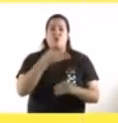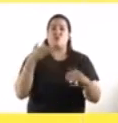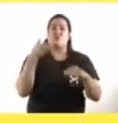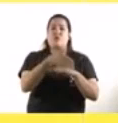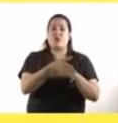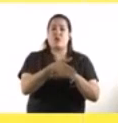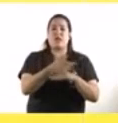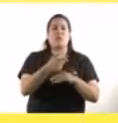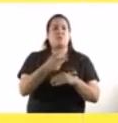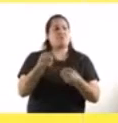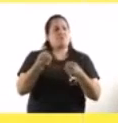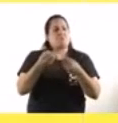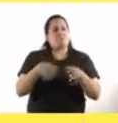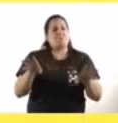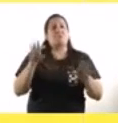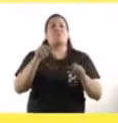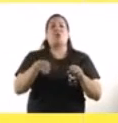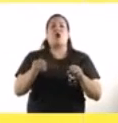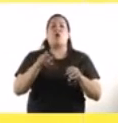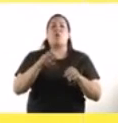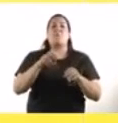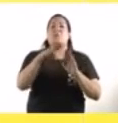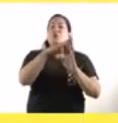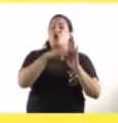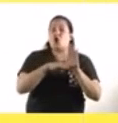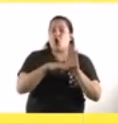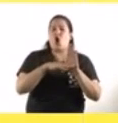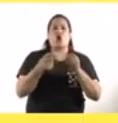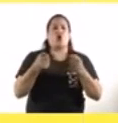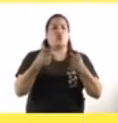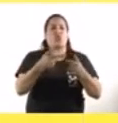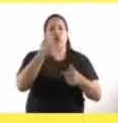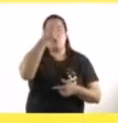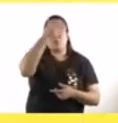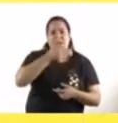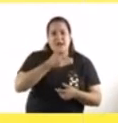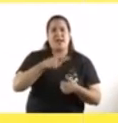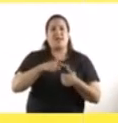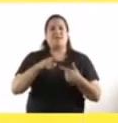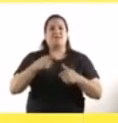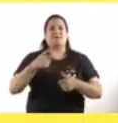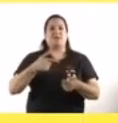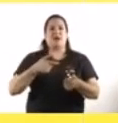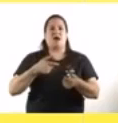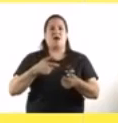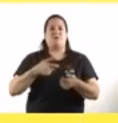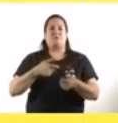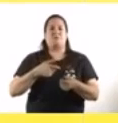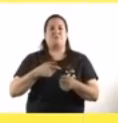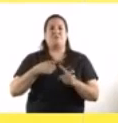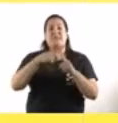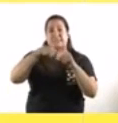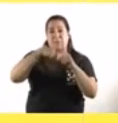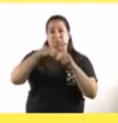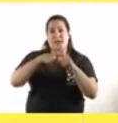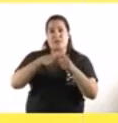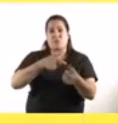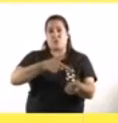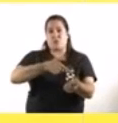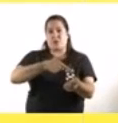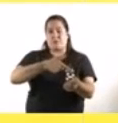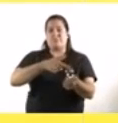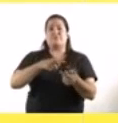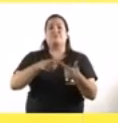una escuela el protocolo se le tomó la temperatura se le facilitó la mascarilla de acetato además del tapabocas esta